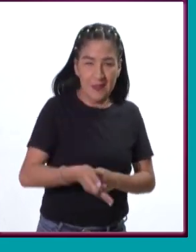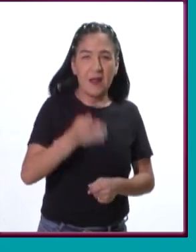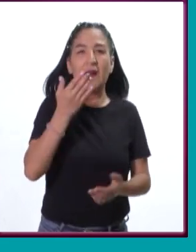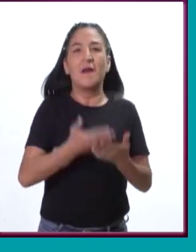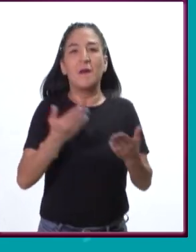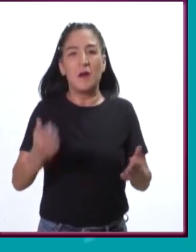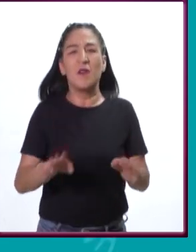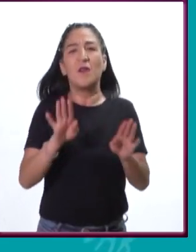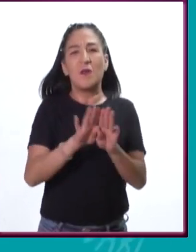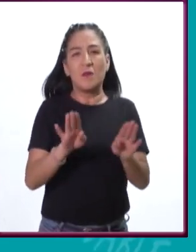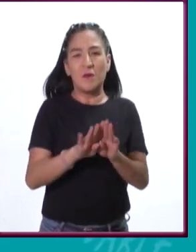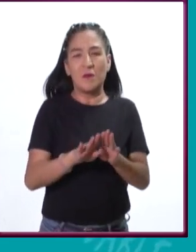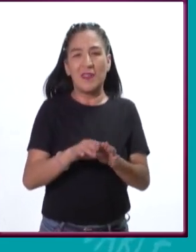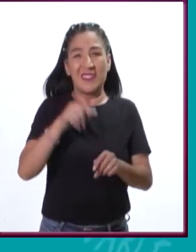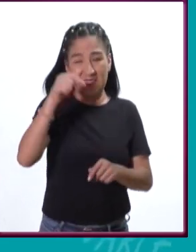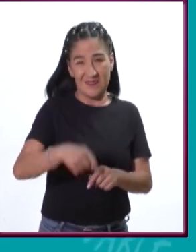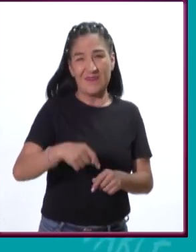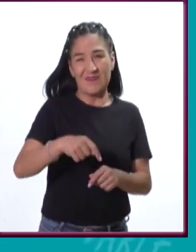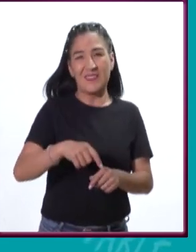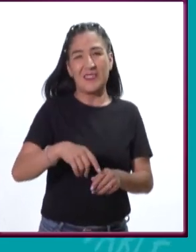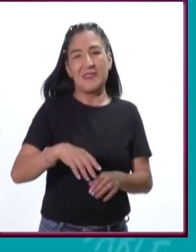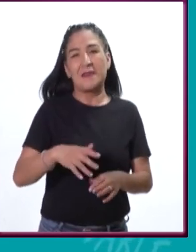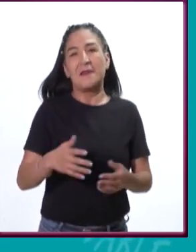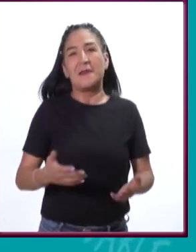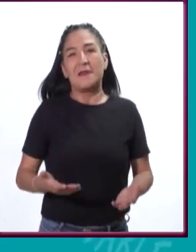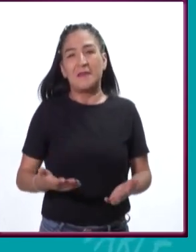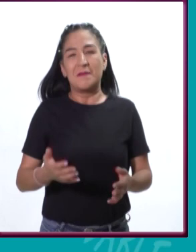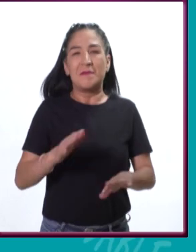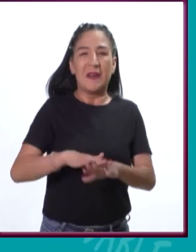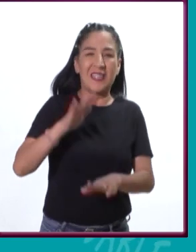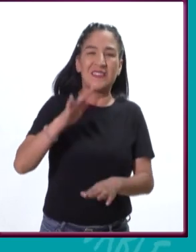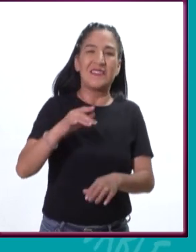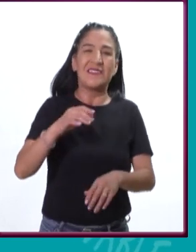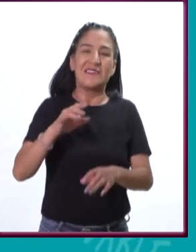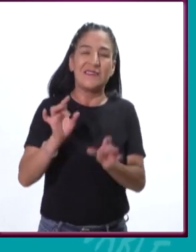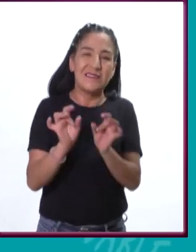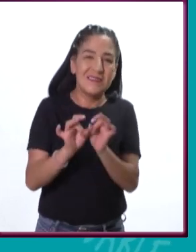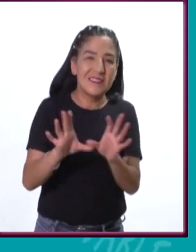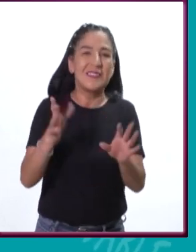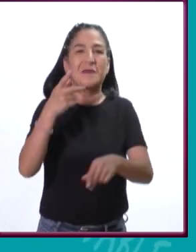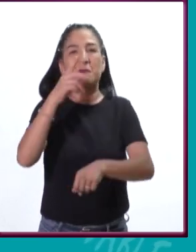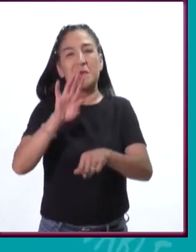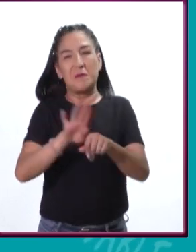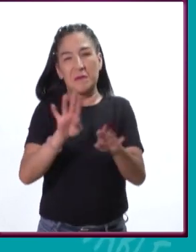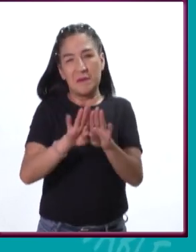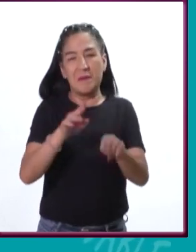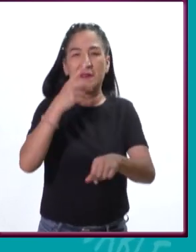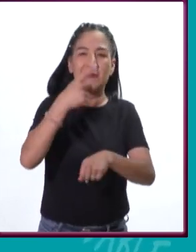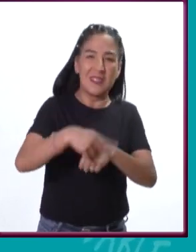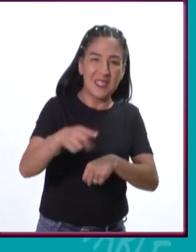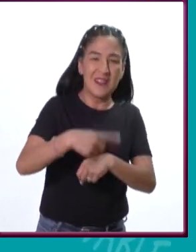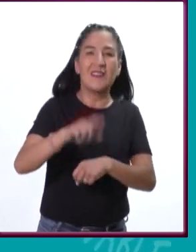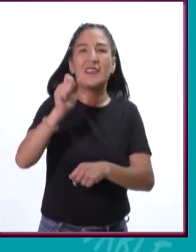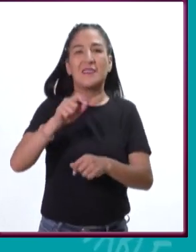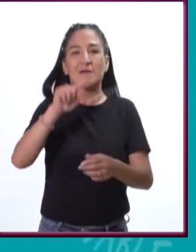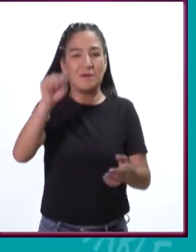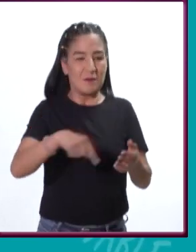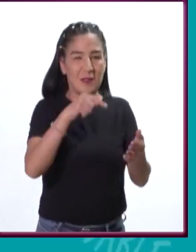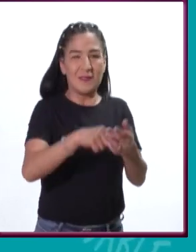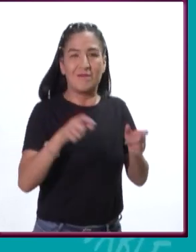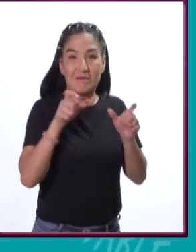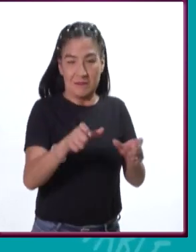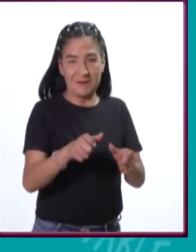en los que se encuentran, ¿sí? y aquí la acción más importante que México